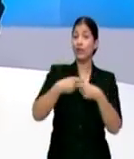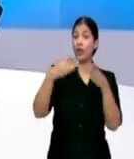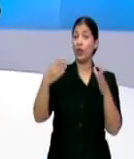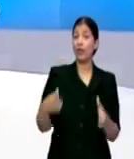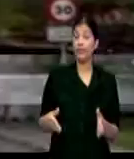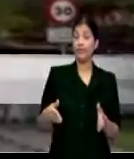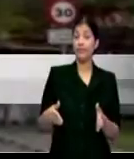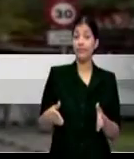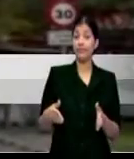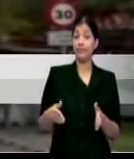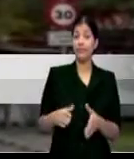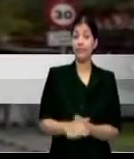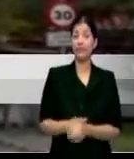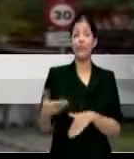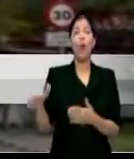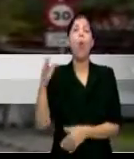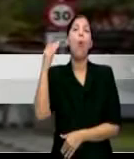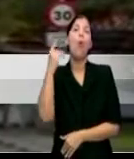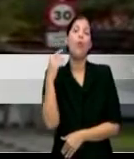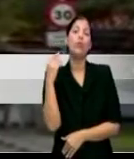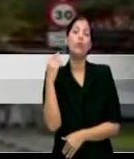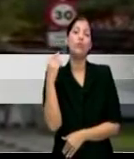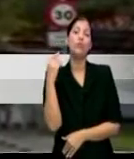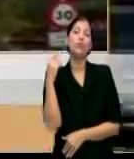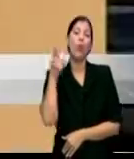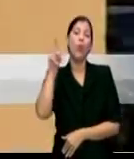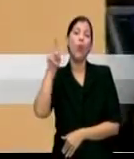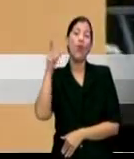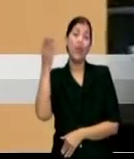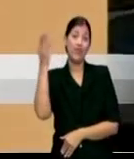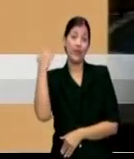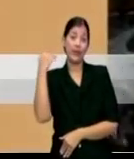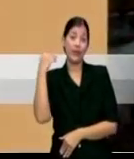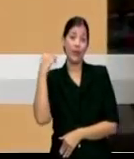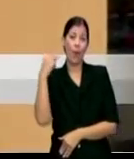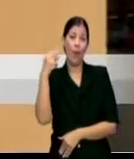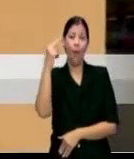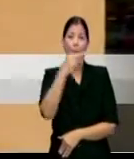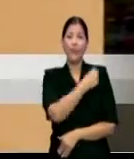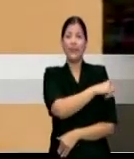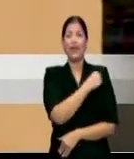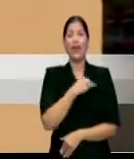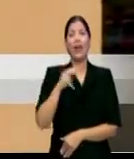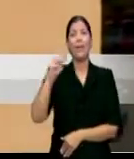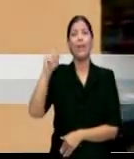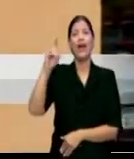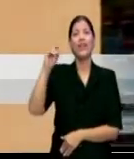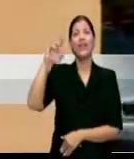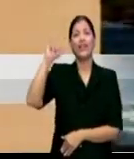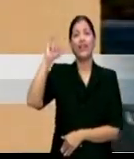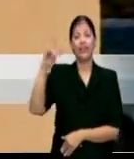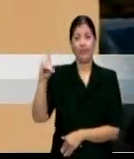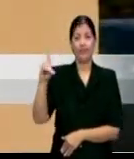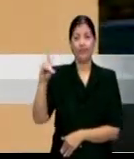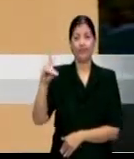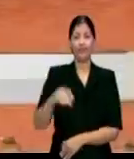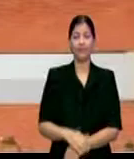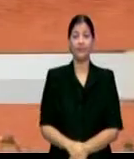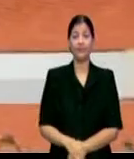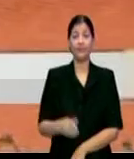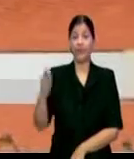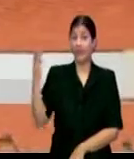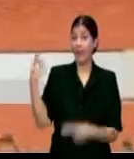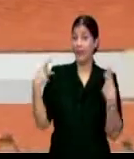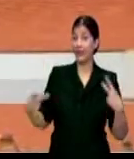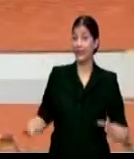horas informó este jueves el hospital Carlos 3 de Madrid donde se encuentra ingresada no obstante la paciente